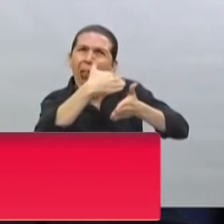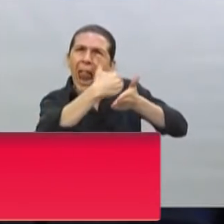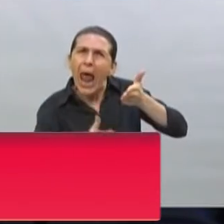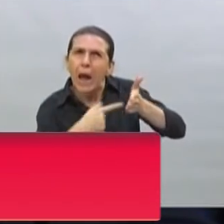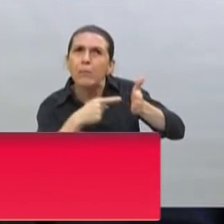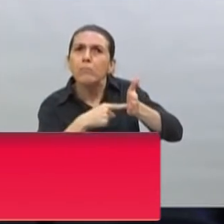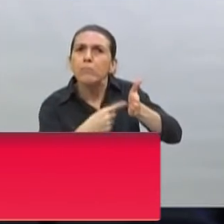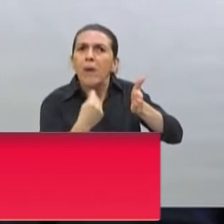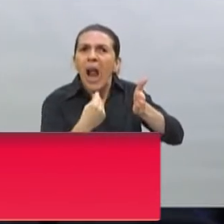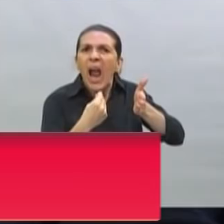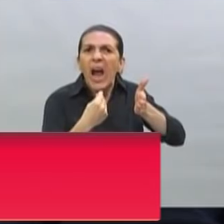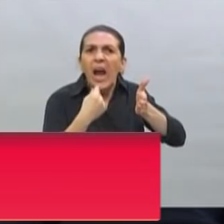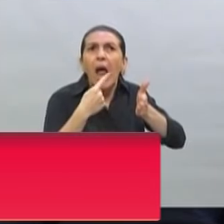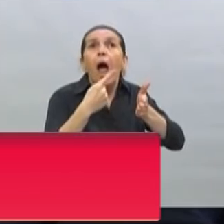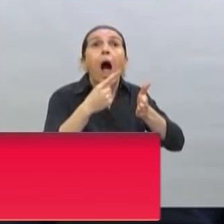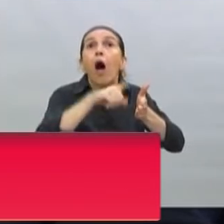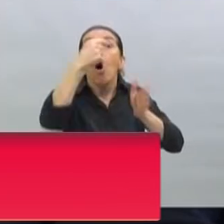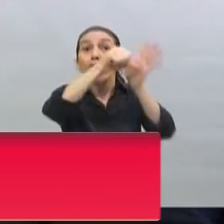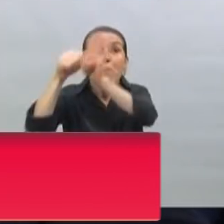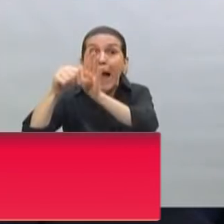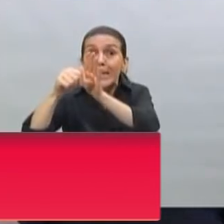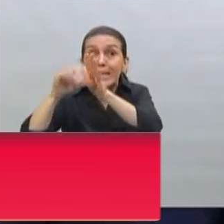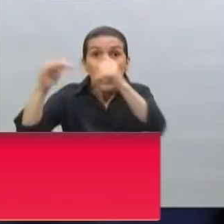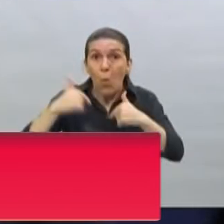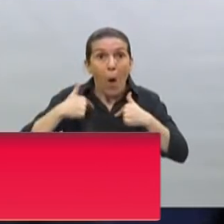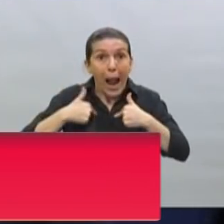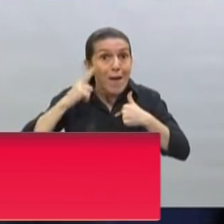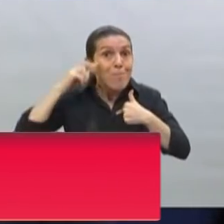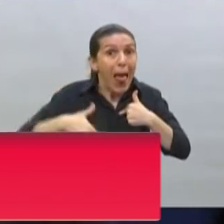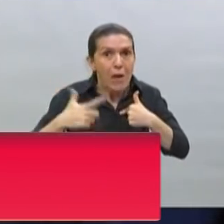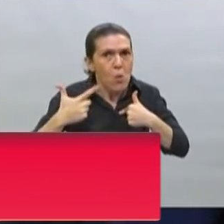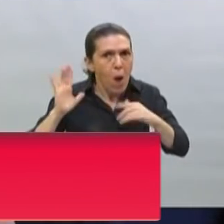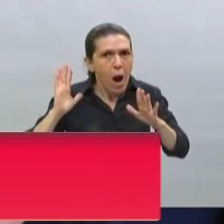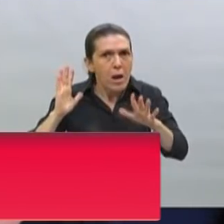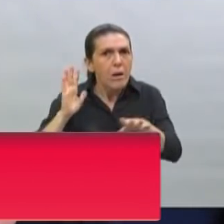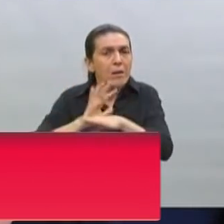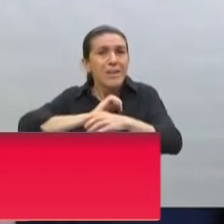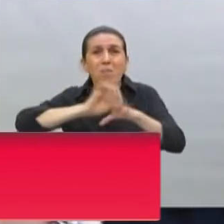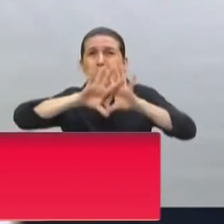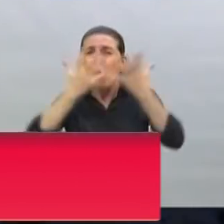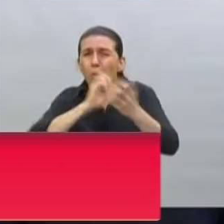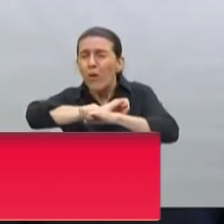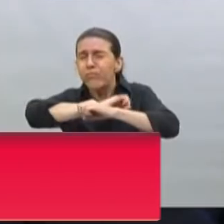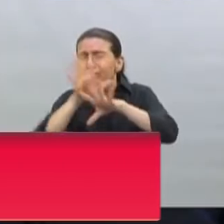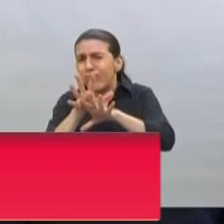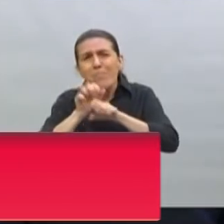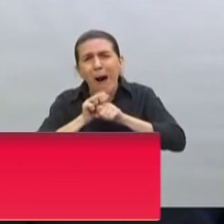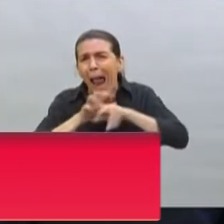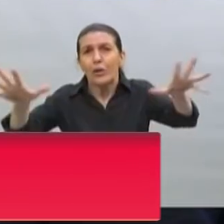nadie en el mundo pudo prever. La pandemia ha golpeado a la economía del mundo, no la Argentina.